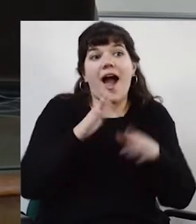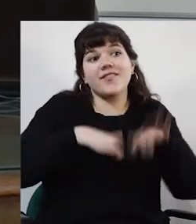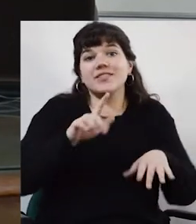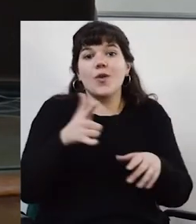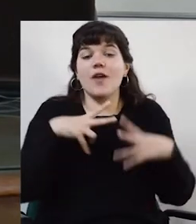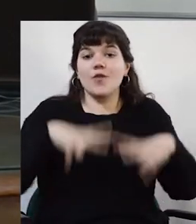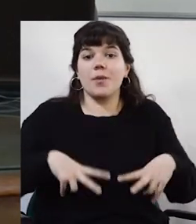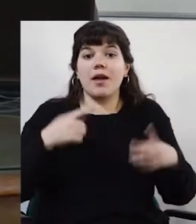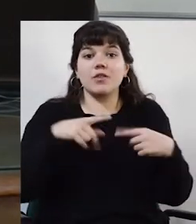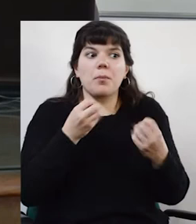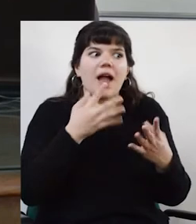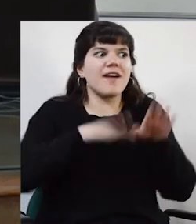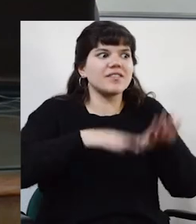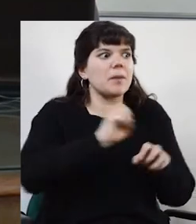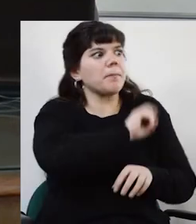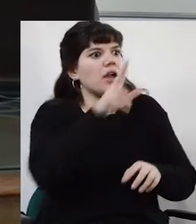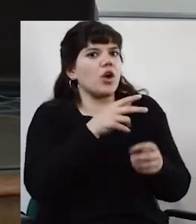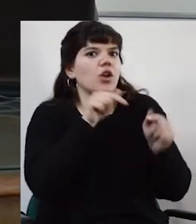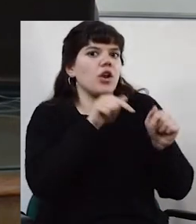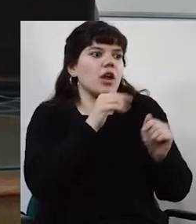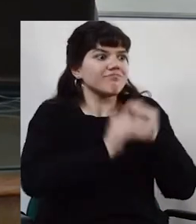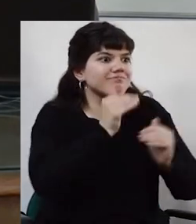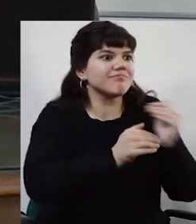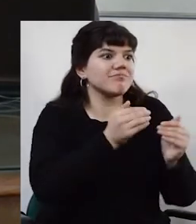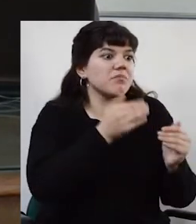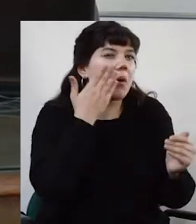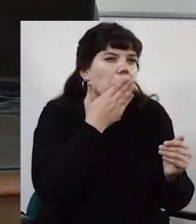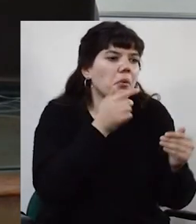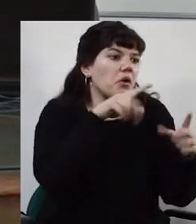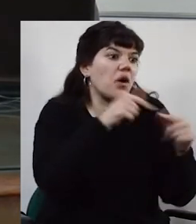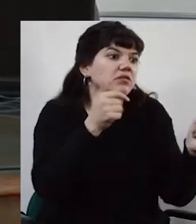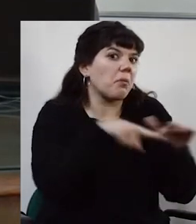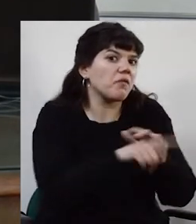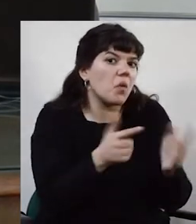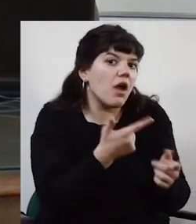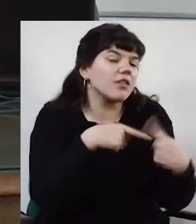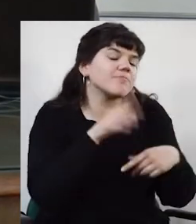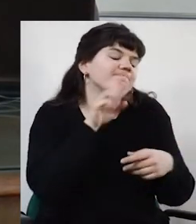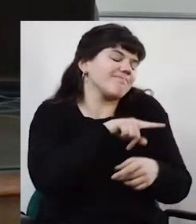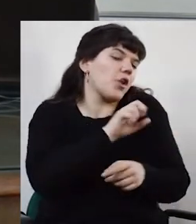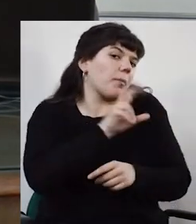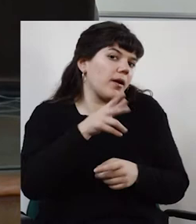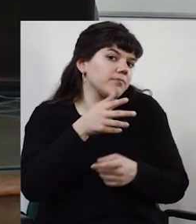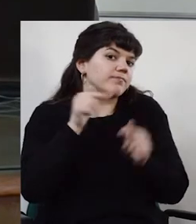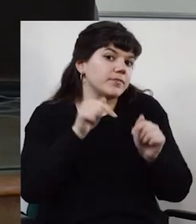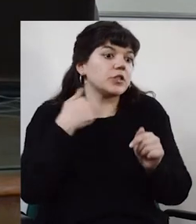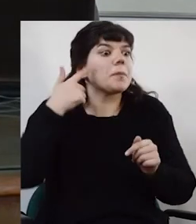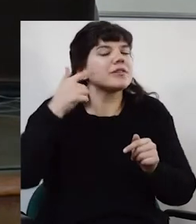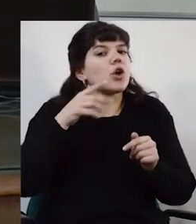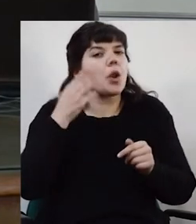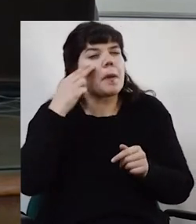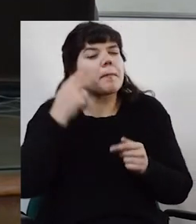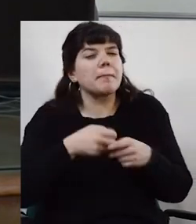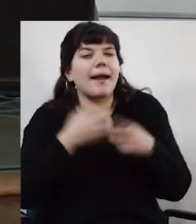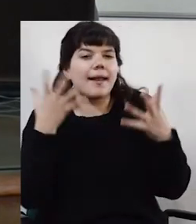armar algo como si, que en realidad está vacío, yo creo que ese es como el peligro más grande que hay, sobre todo con que,